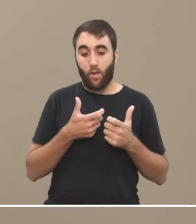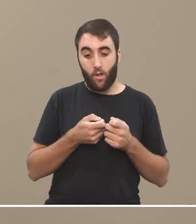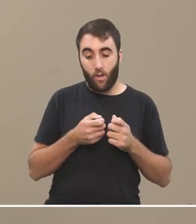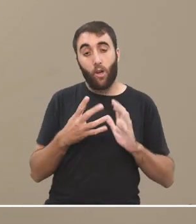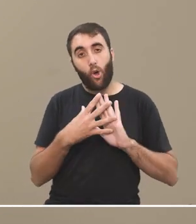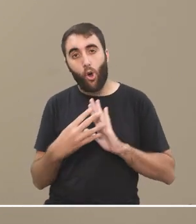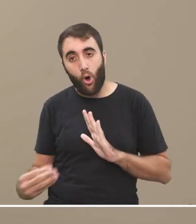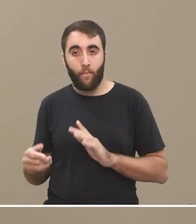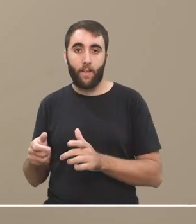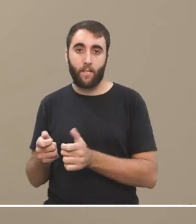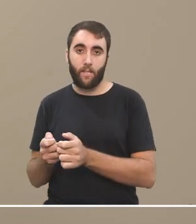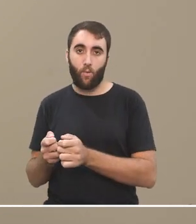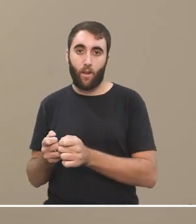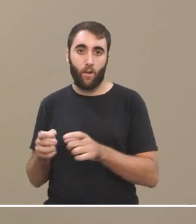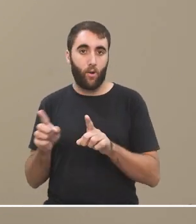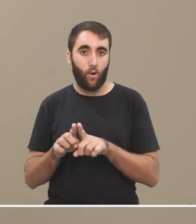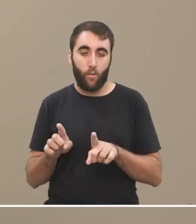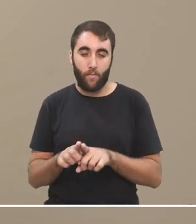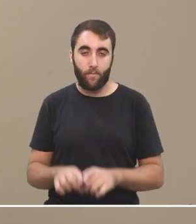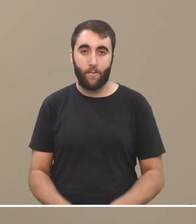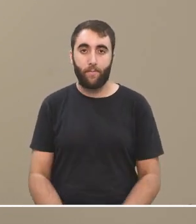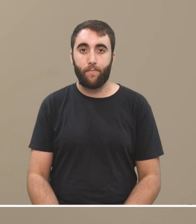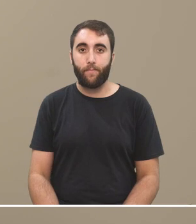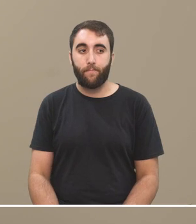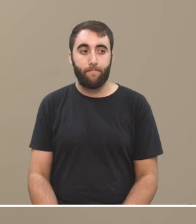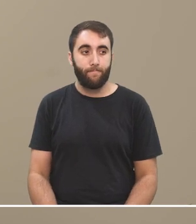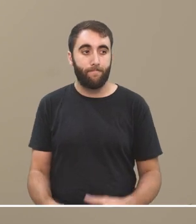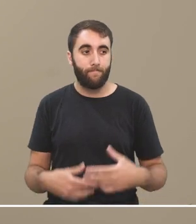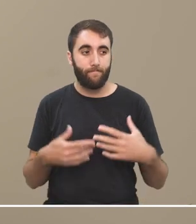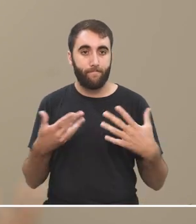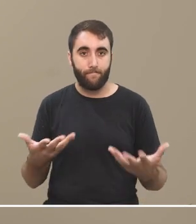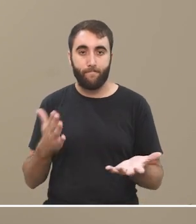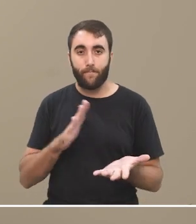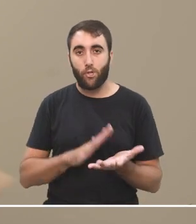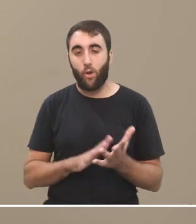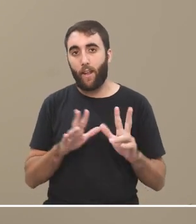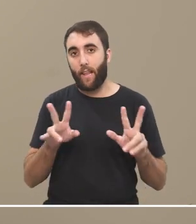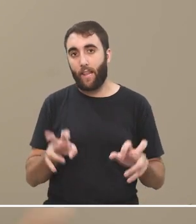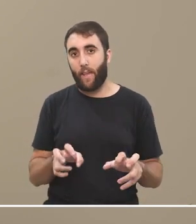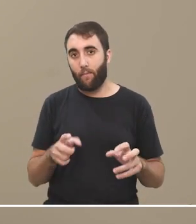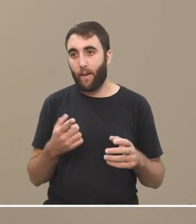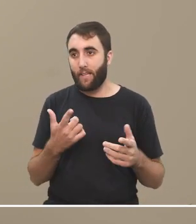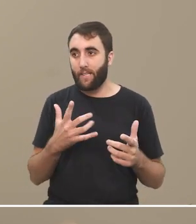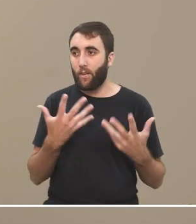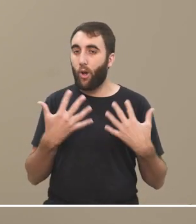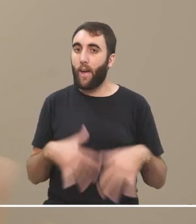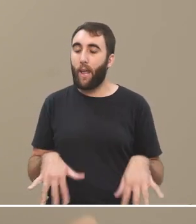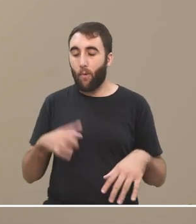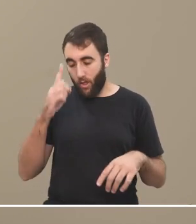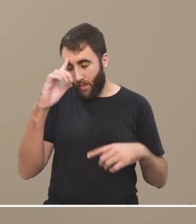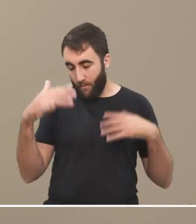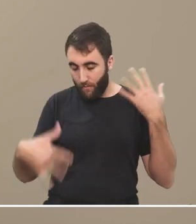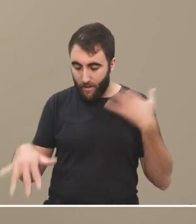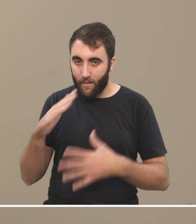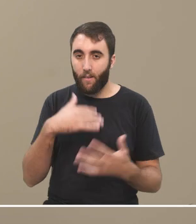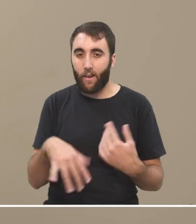se contagian de nuestro gusto por los celulares y sobre todo bueno si no queremos que entre en esta lógica dispersiva de la